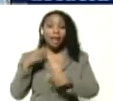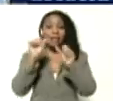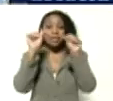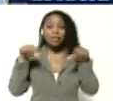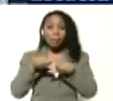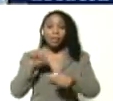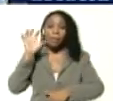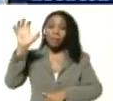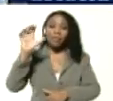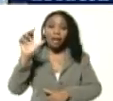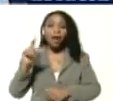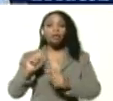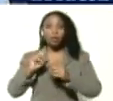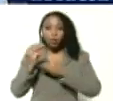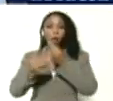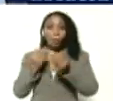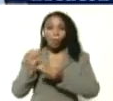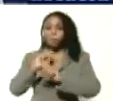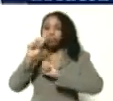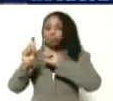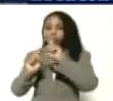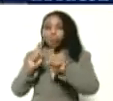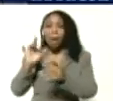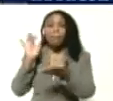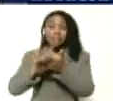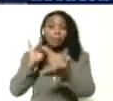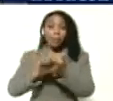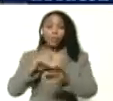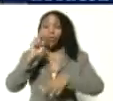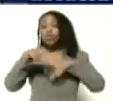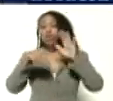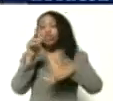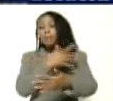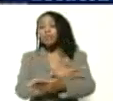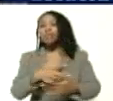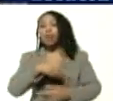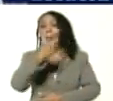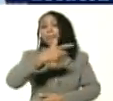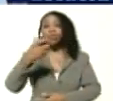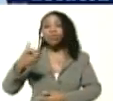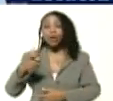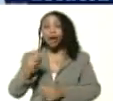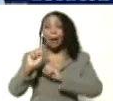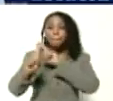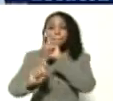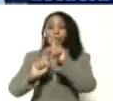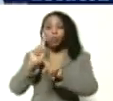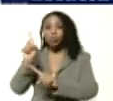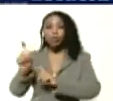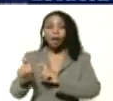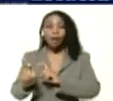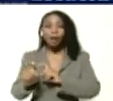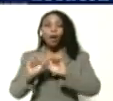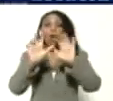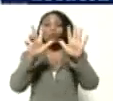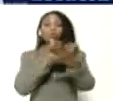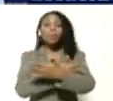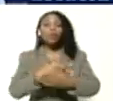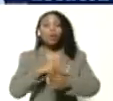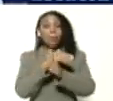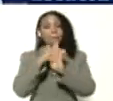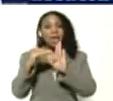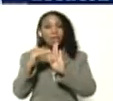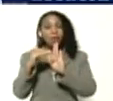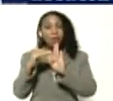nos permitió a nosotros una consulta y participaron más de 12 millones de personas en la consulta. Correcto. Más de 8 millones y medio,